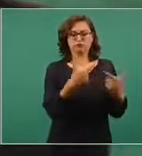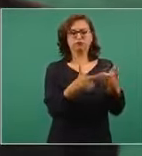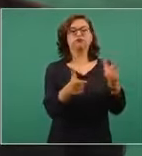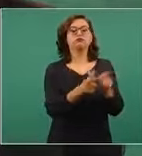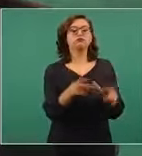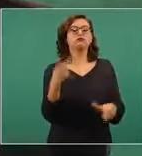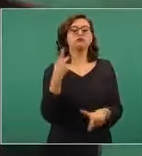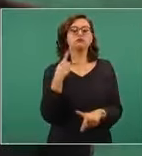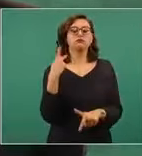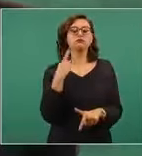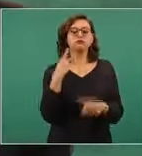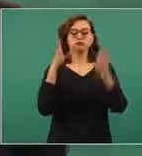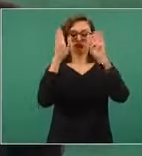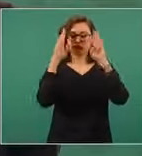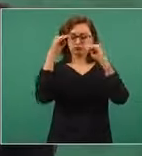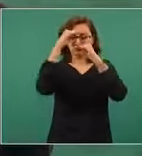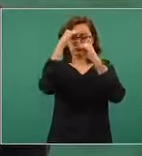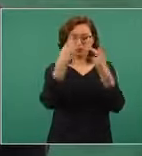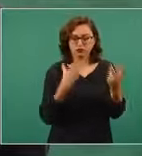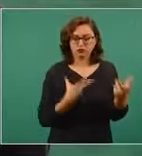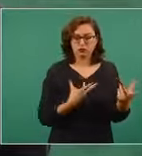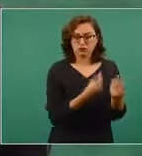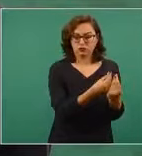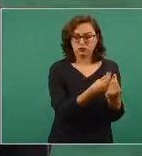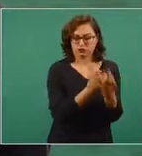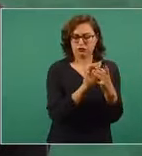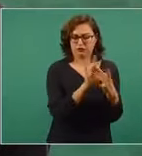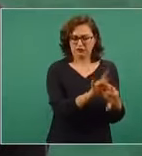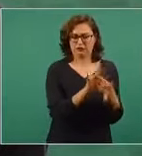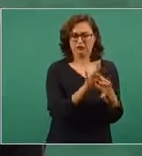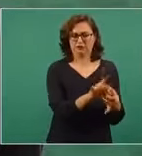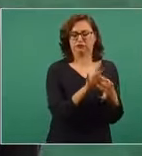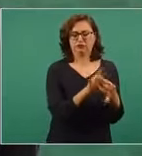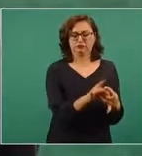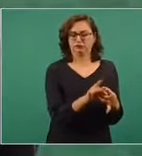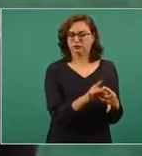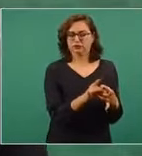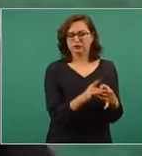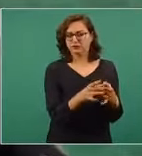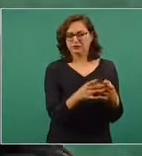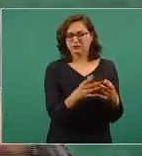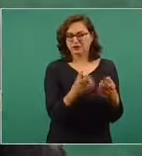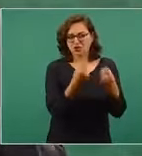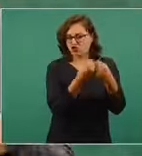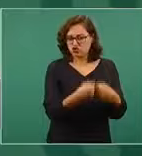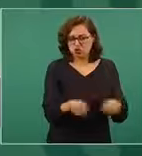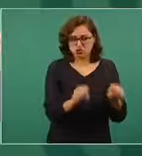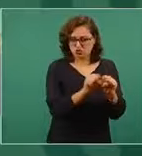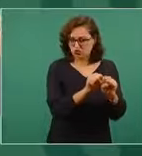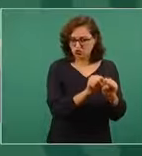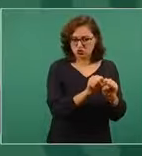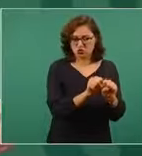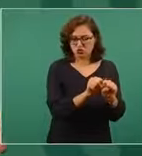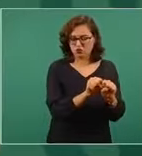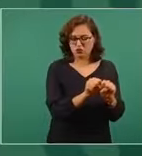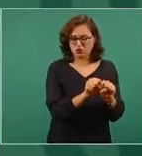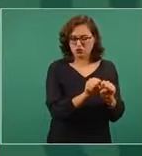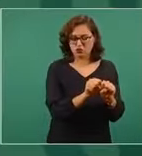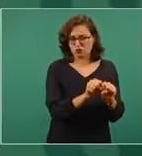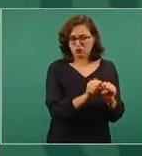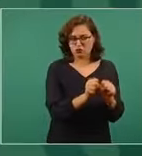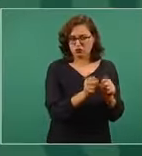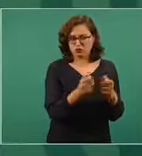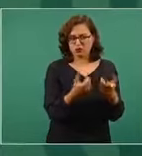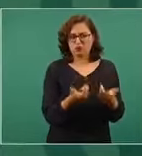del conservadurismo, casi es un sector, así como existían los